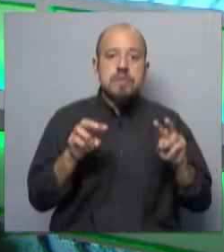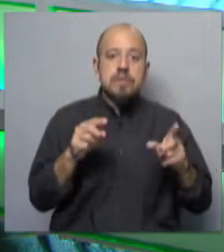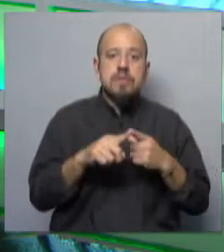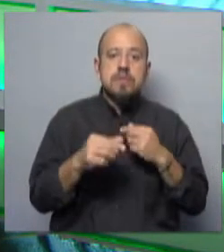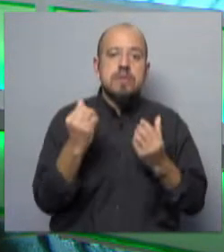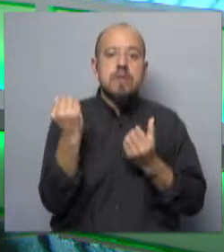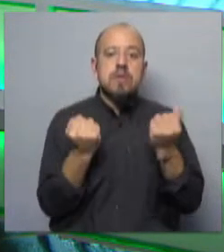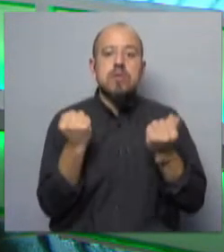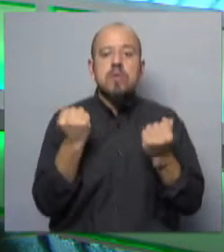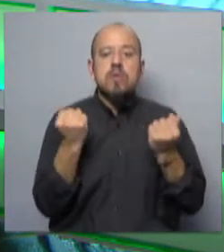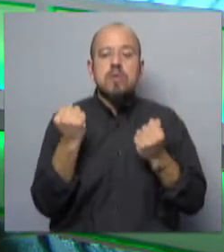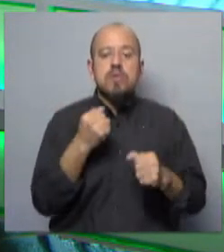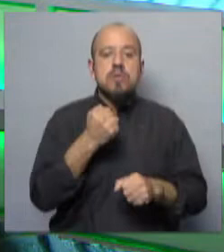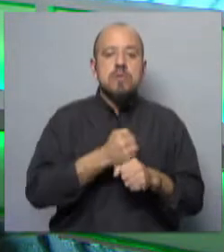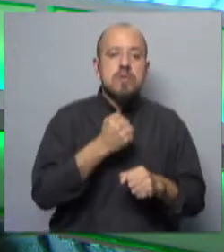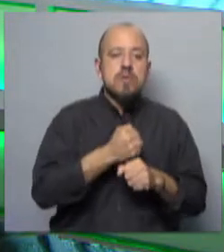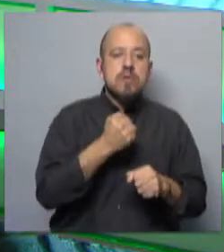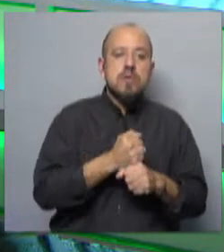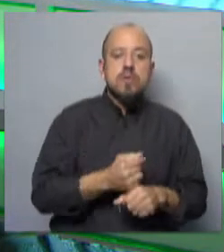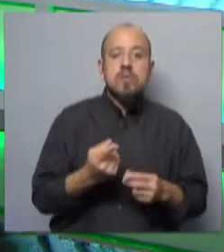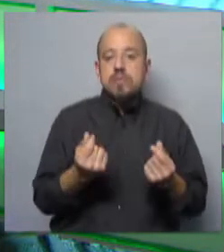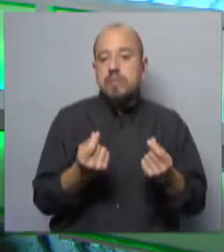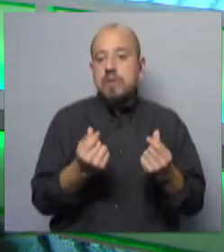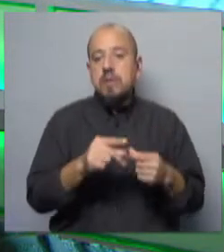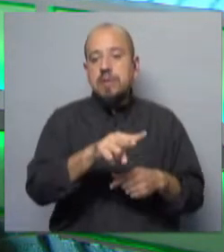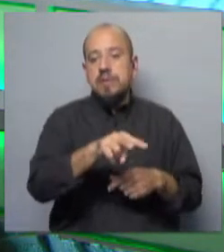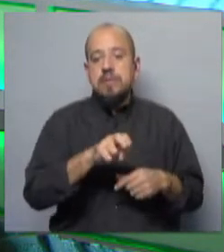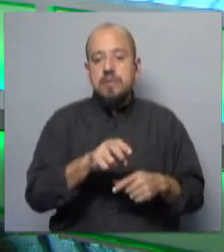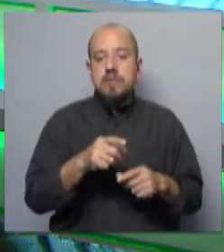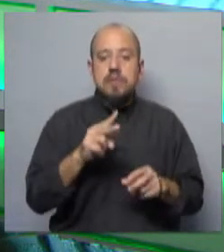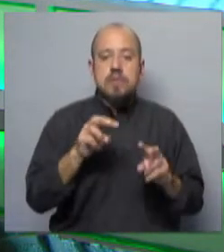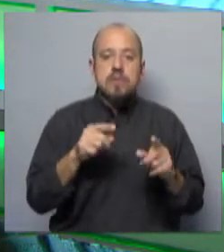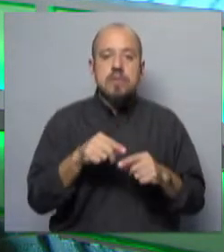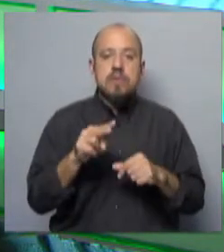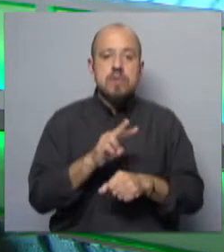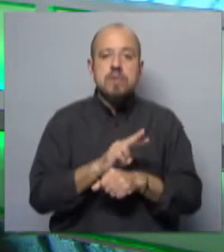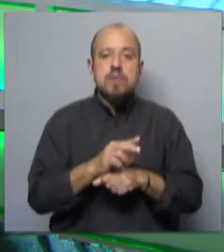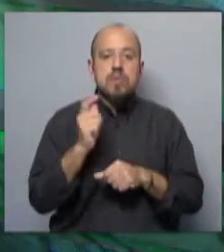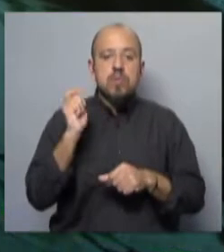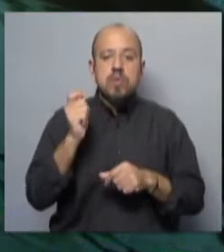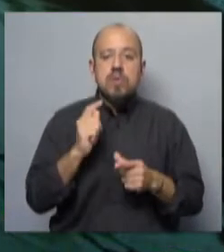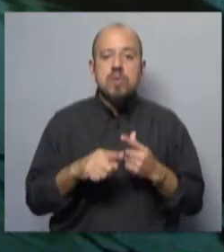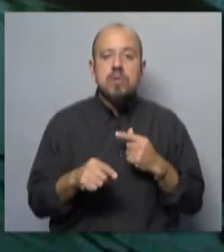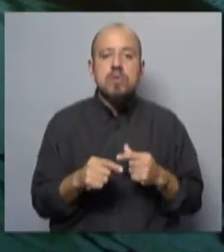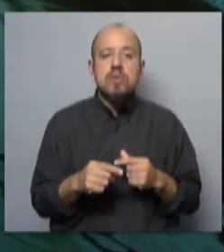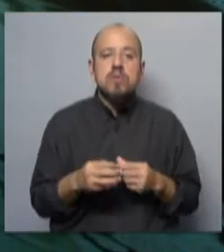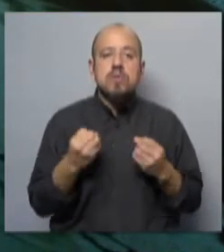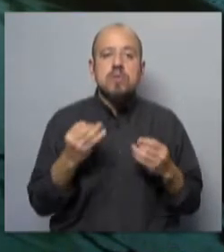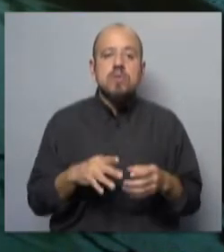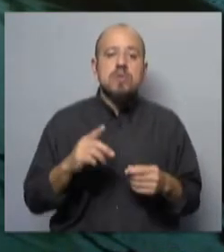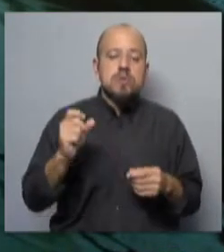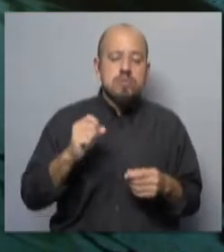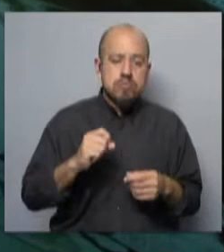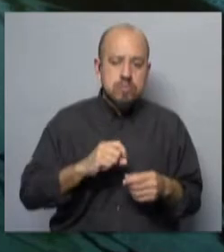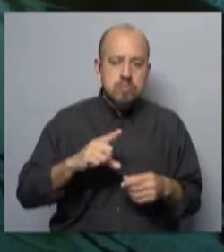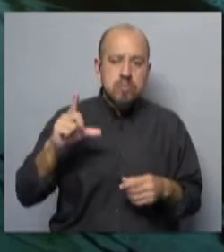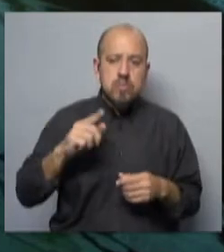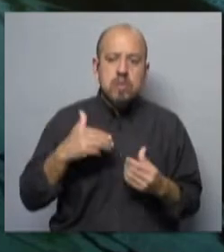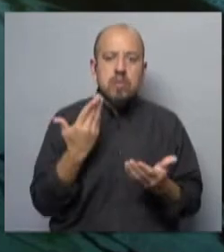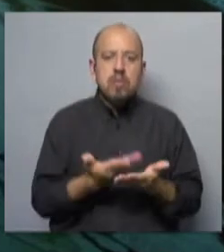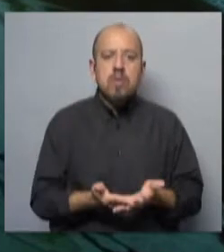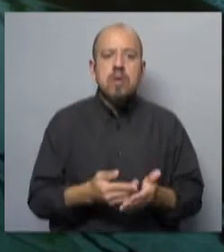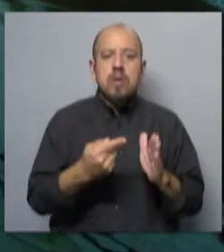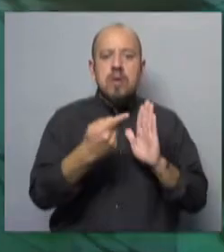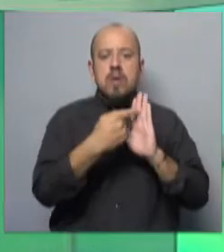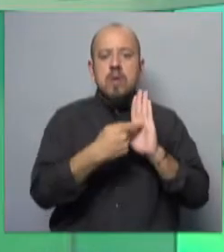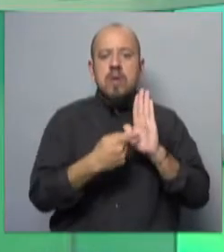económicos, el empleo, los ingresos y en el tema de la seguridad pública. Es por eso que está aumentando esta propuesta de medidas, tanto lo que